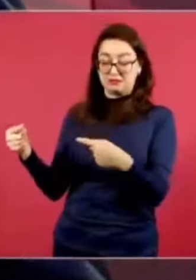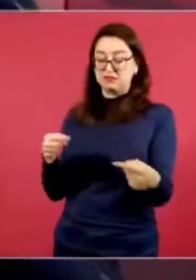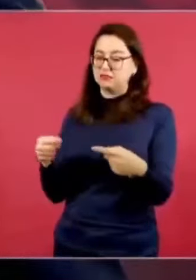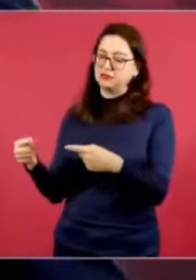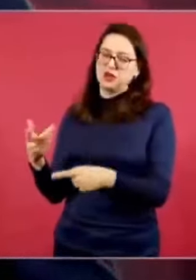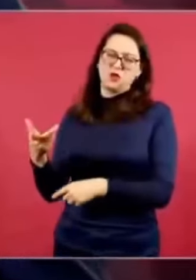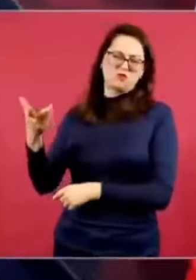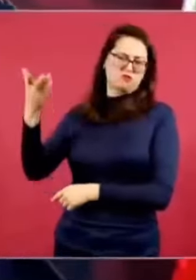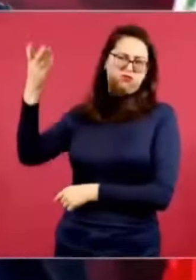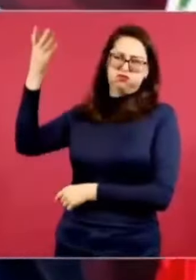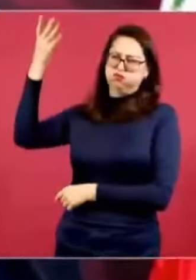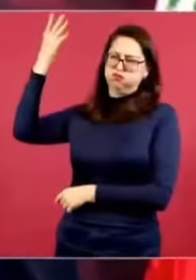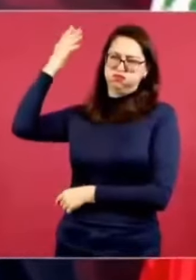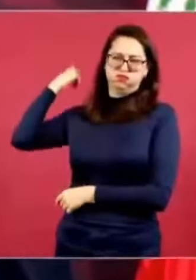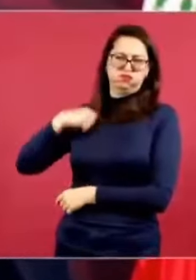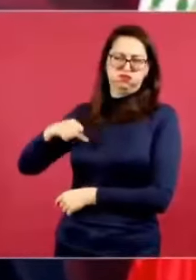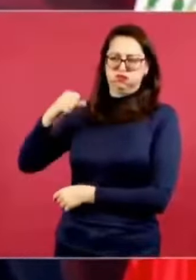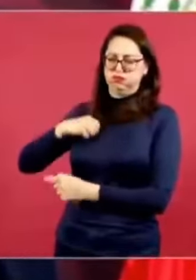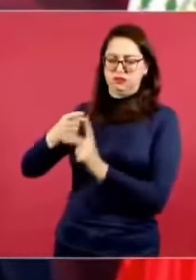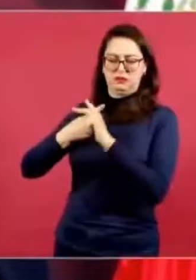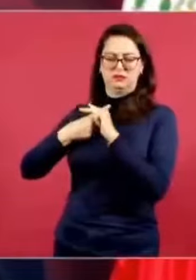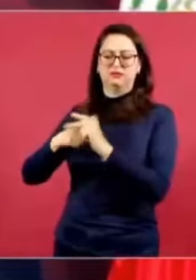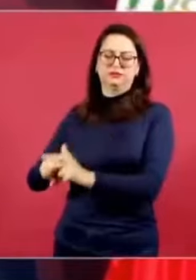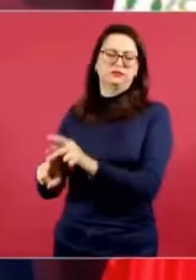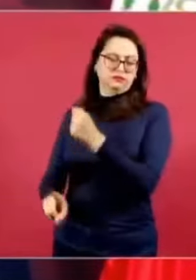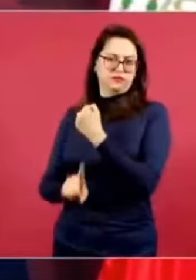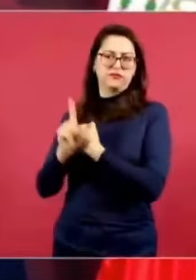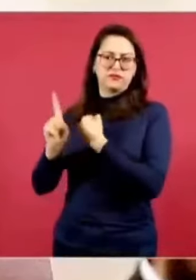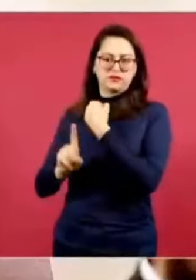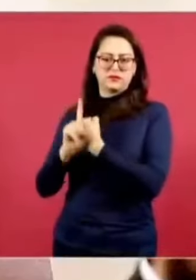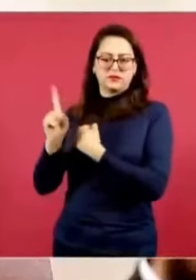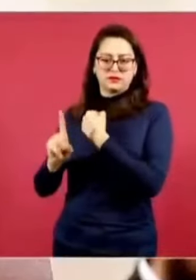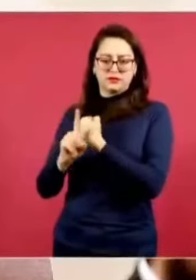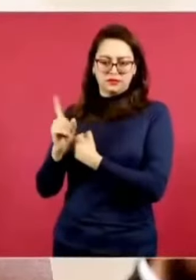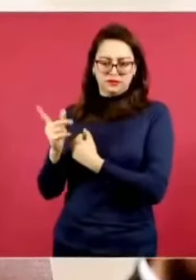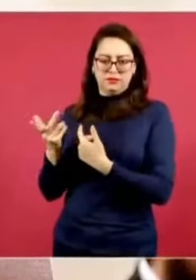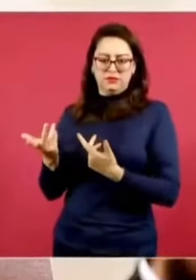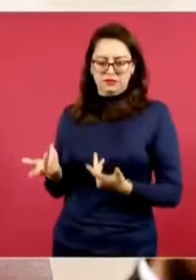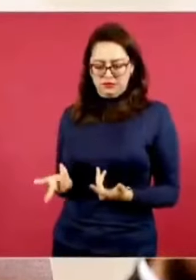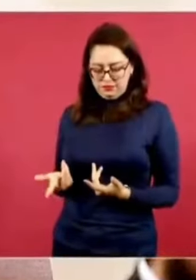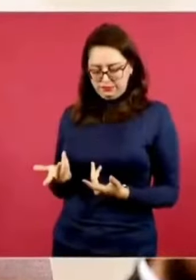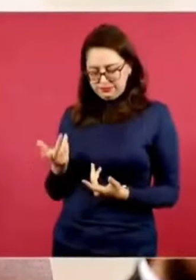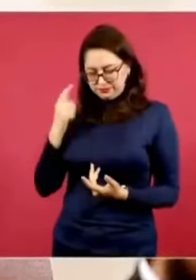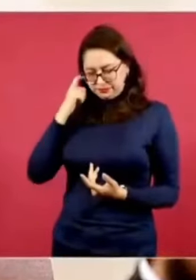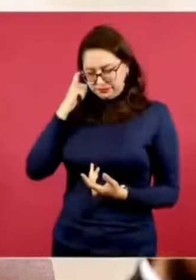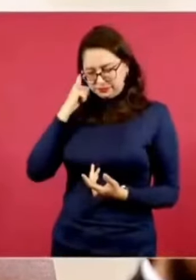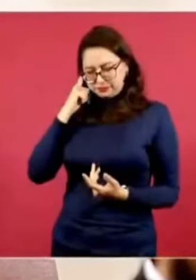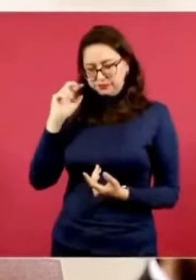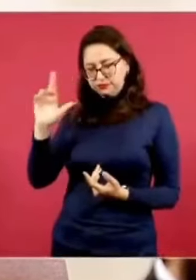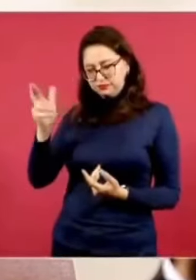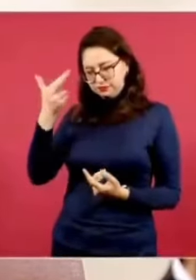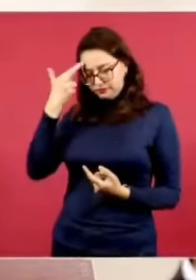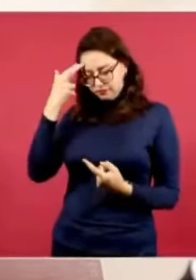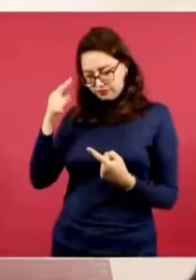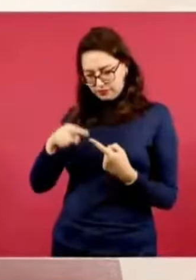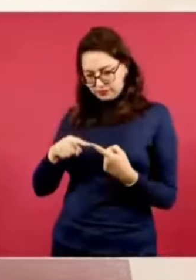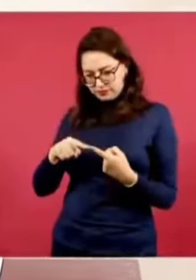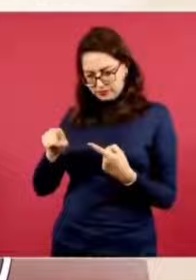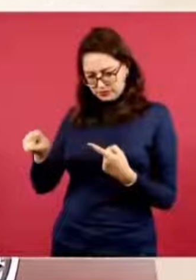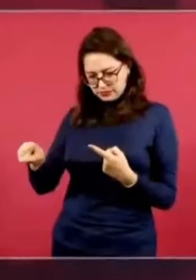la minería. Es, que recuerde, Cananea,